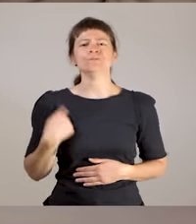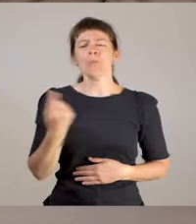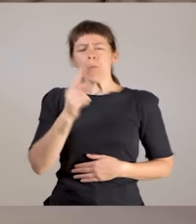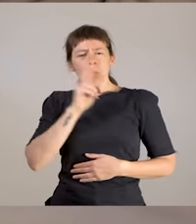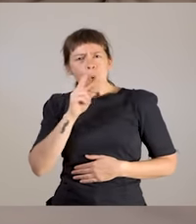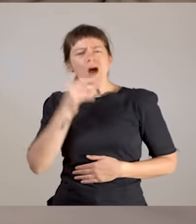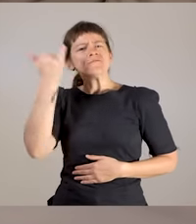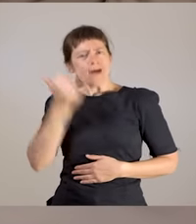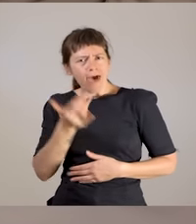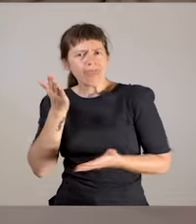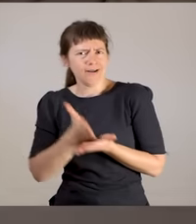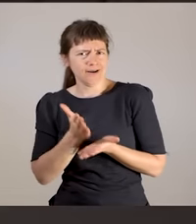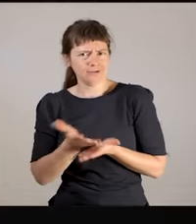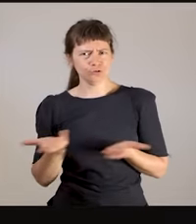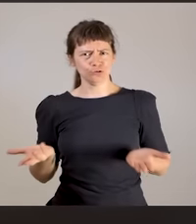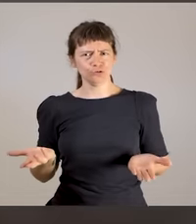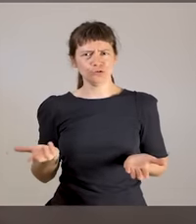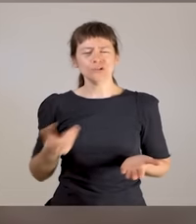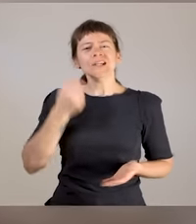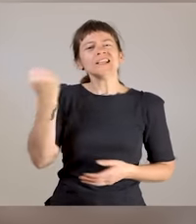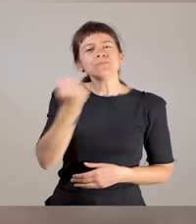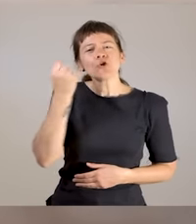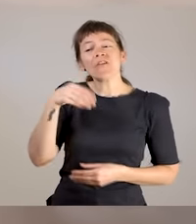eso y sobre todo que las familias lo entiendan.